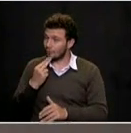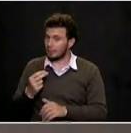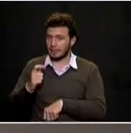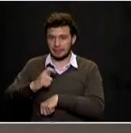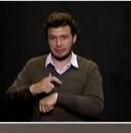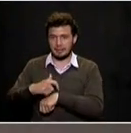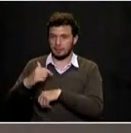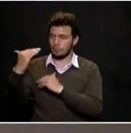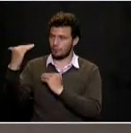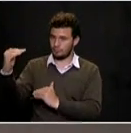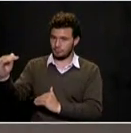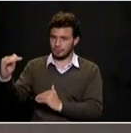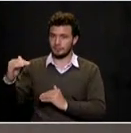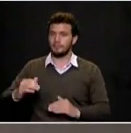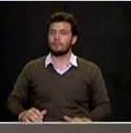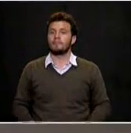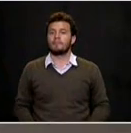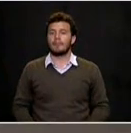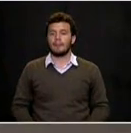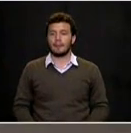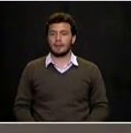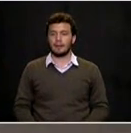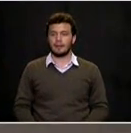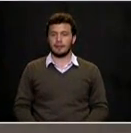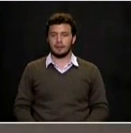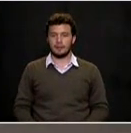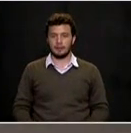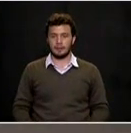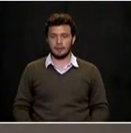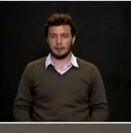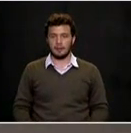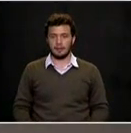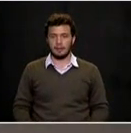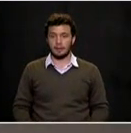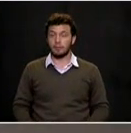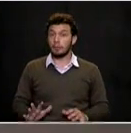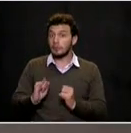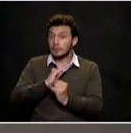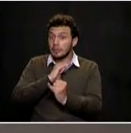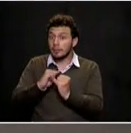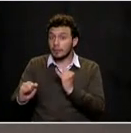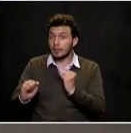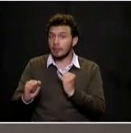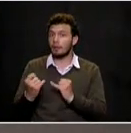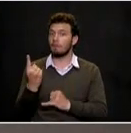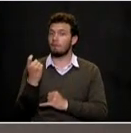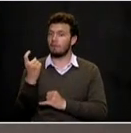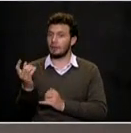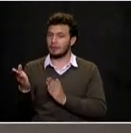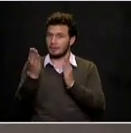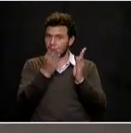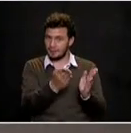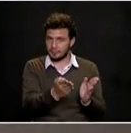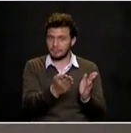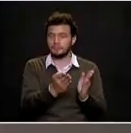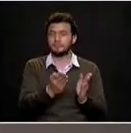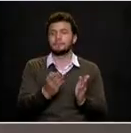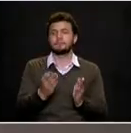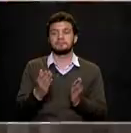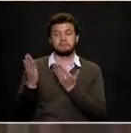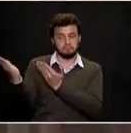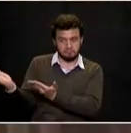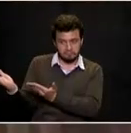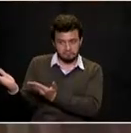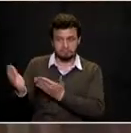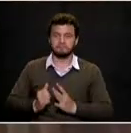no perdona. Vamos a terminar con esta ronda. Sí, claro. Falta el doctor Jorge Gutiérrez. Jorge Gutiérrez,